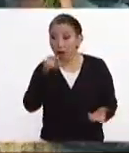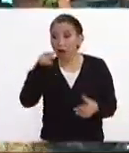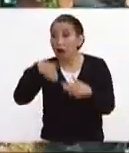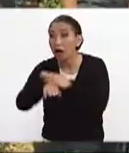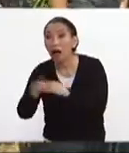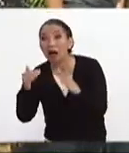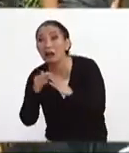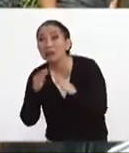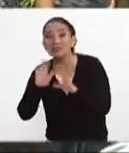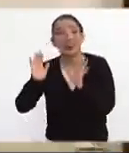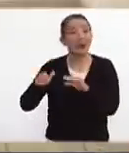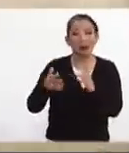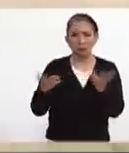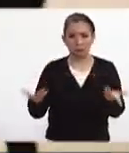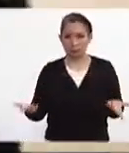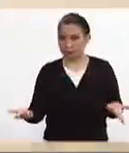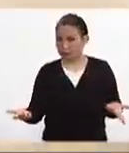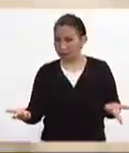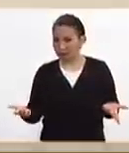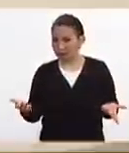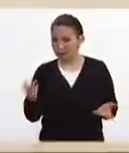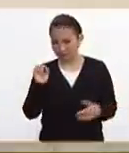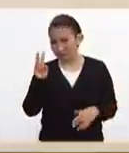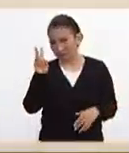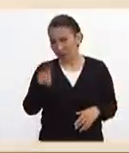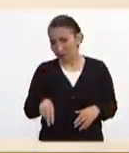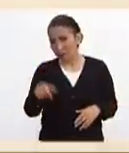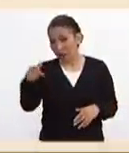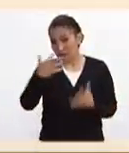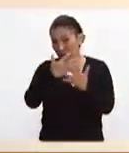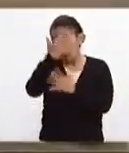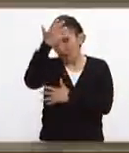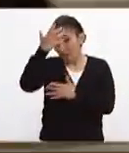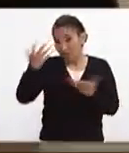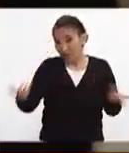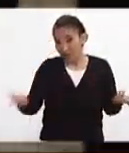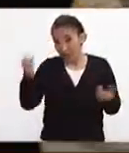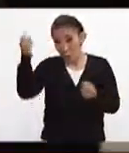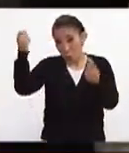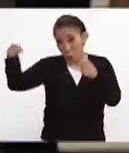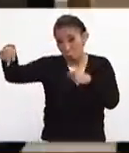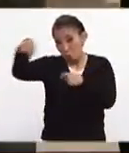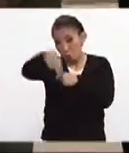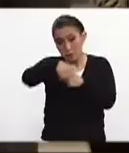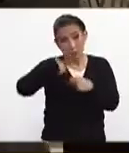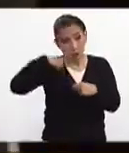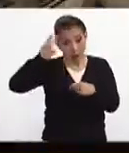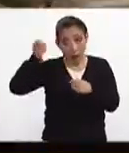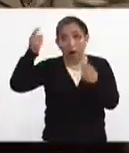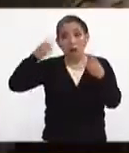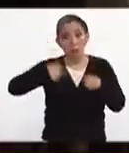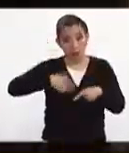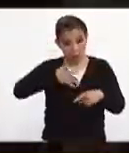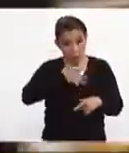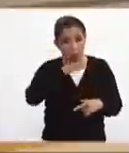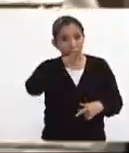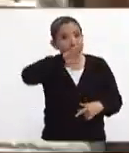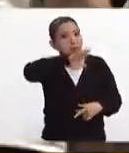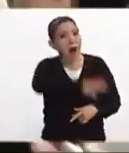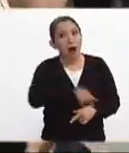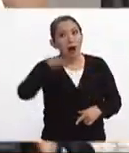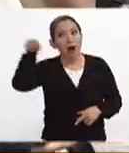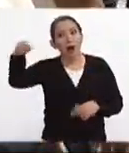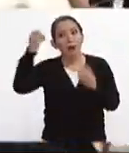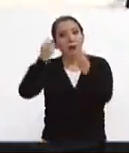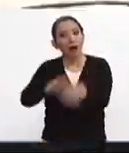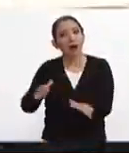regresar a mi departamento y en absoluto es exagerado es una pérdida muy profunda muy importante que hay que trabajar